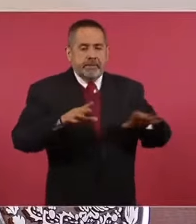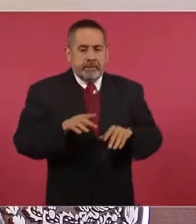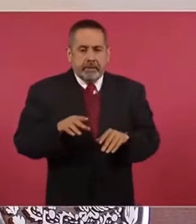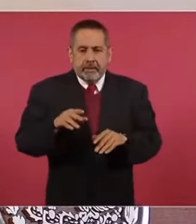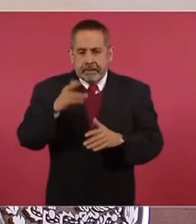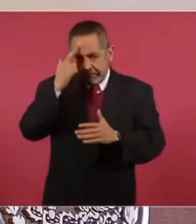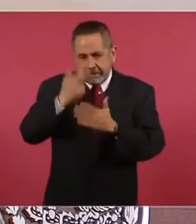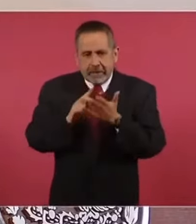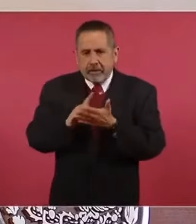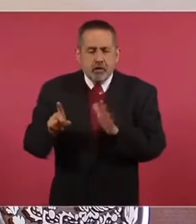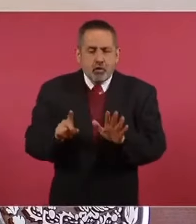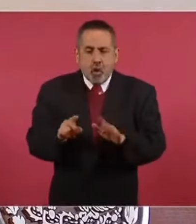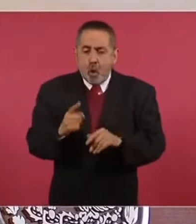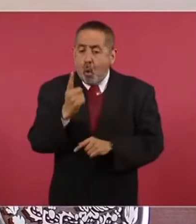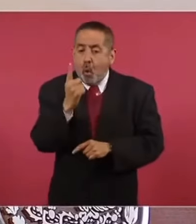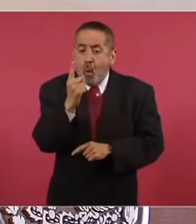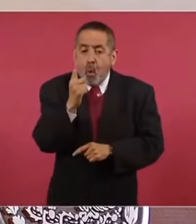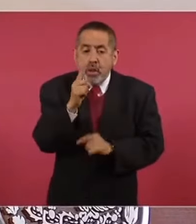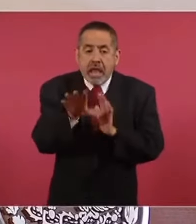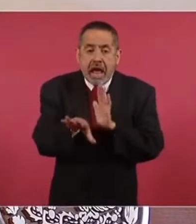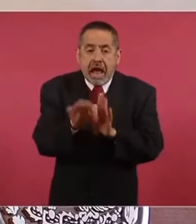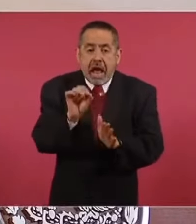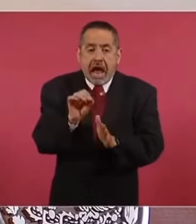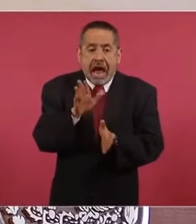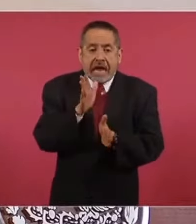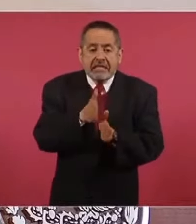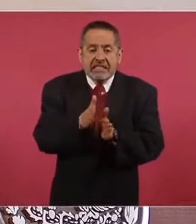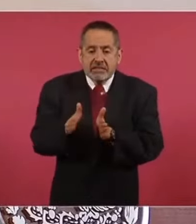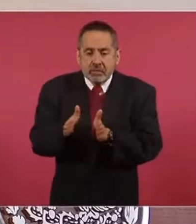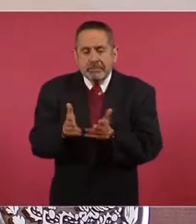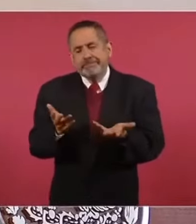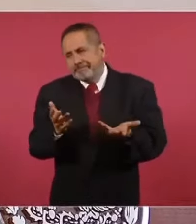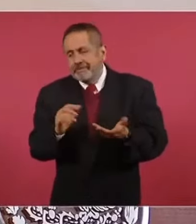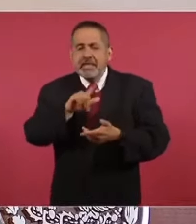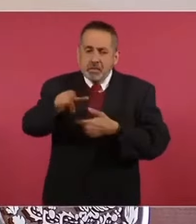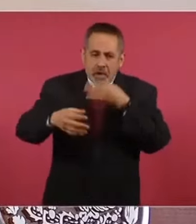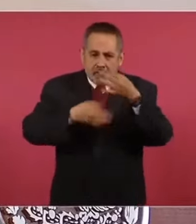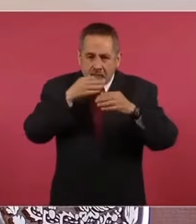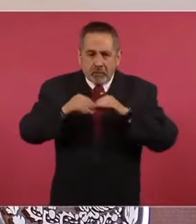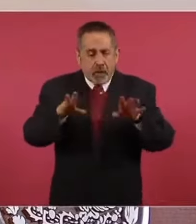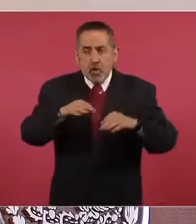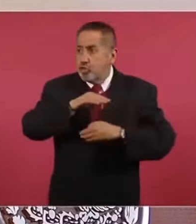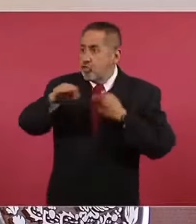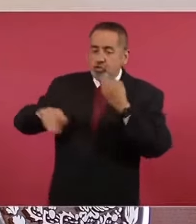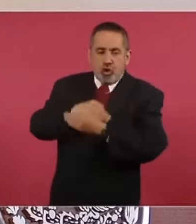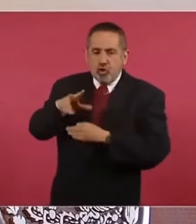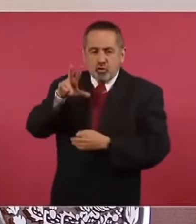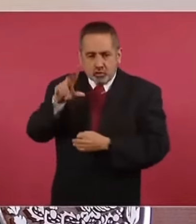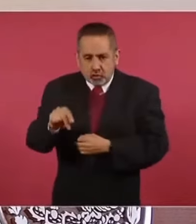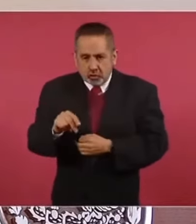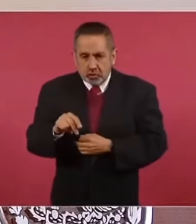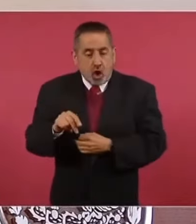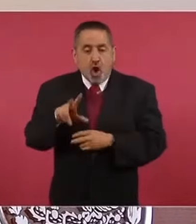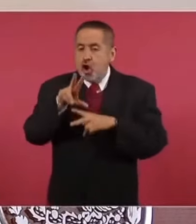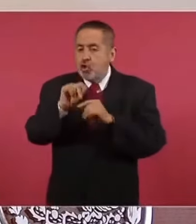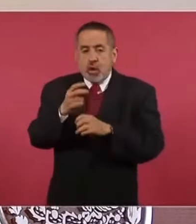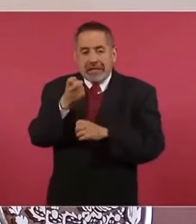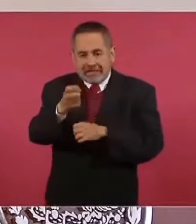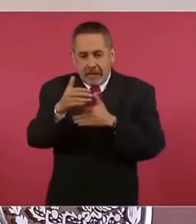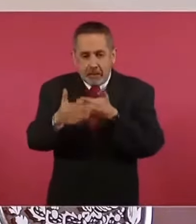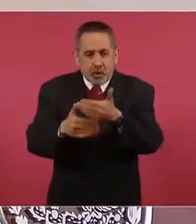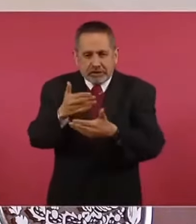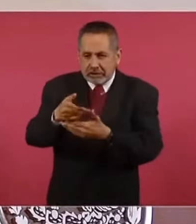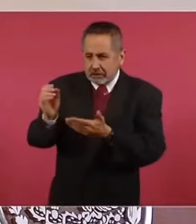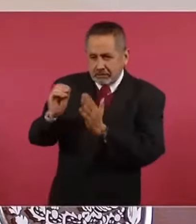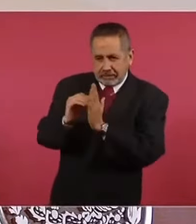porción, es un archivo que se… En fin, se va a dar un informe. No son todos los periodistas. No tiene que ver con este proceso